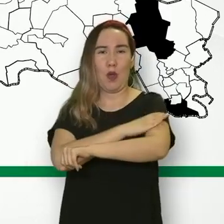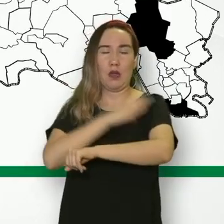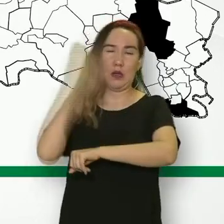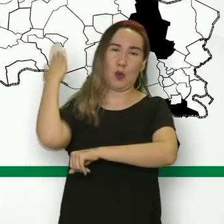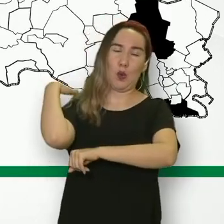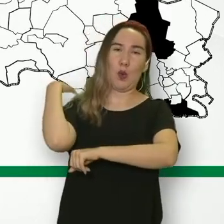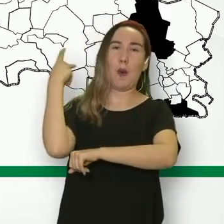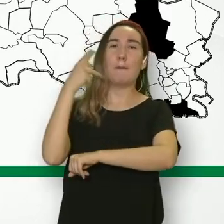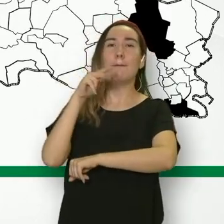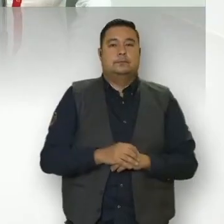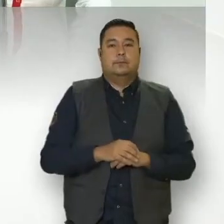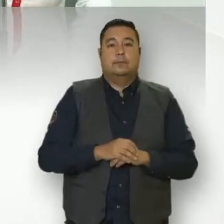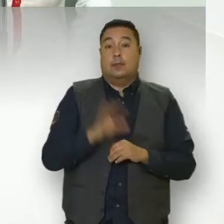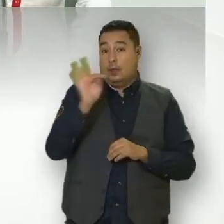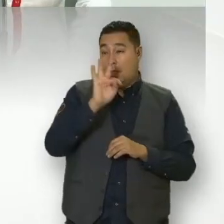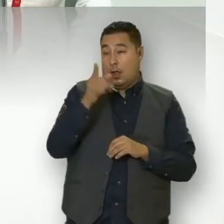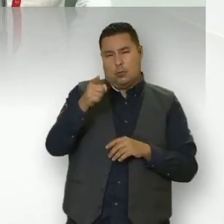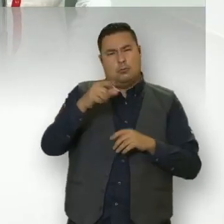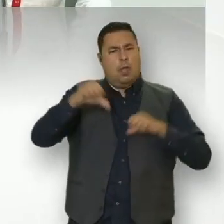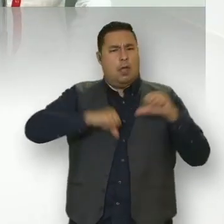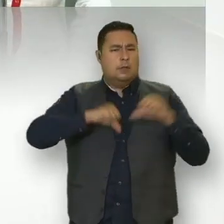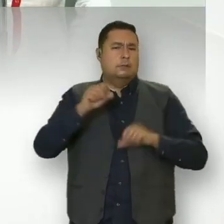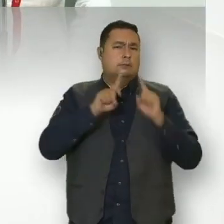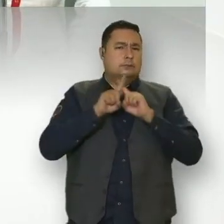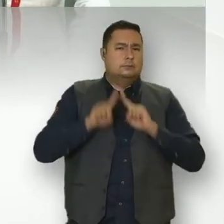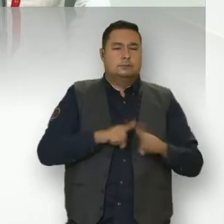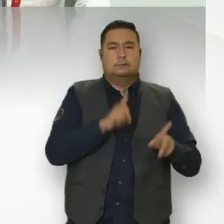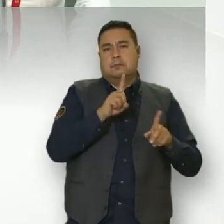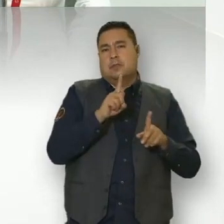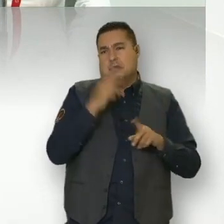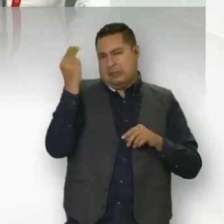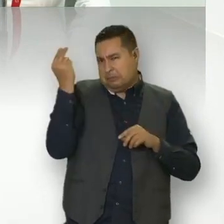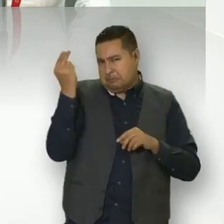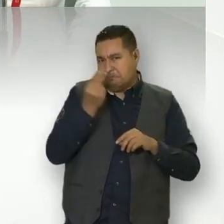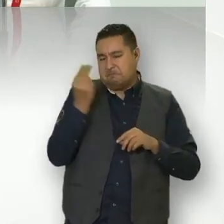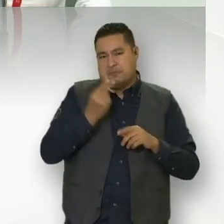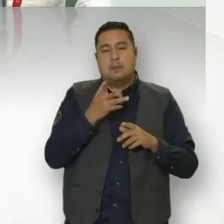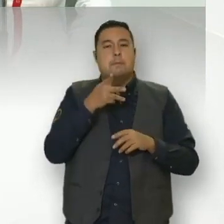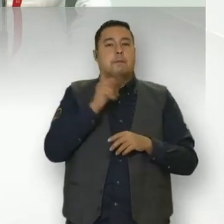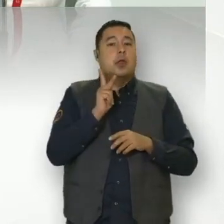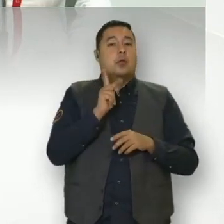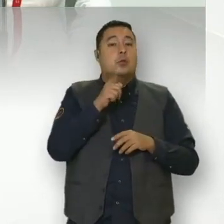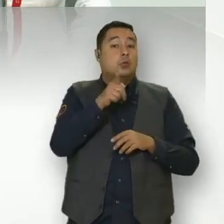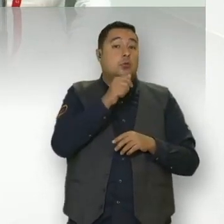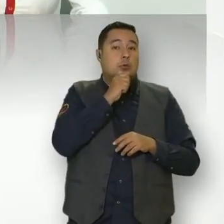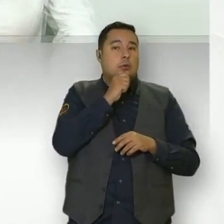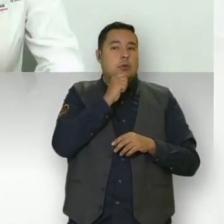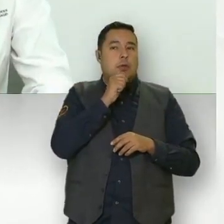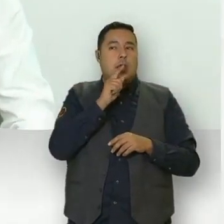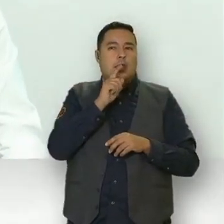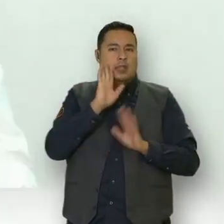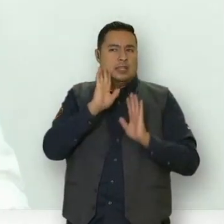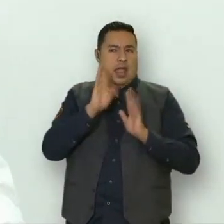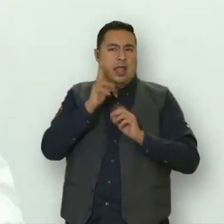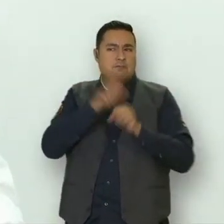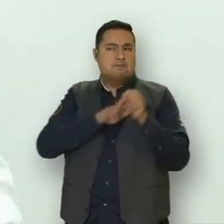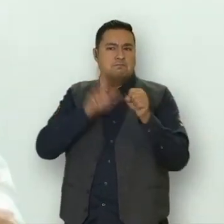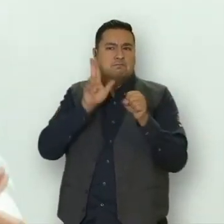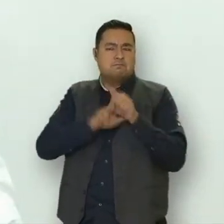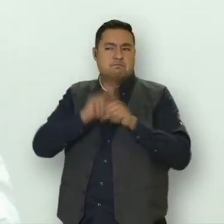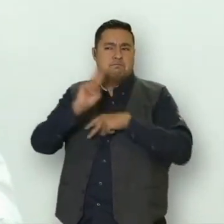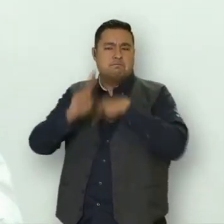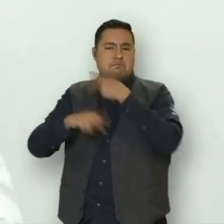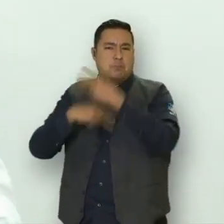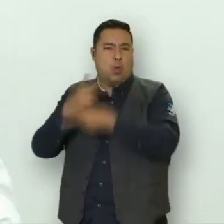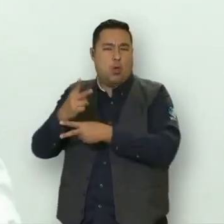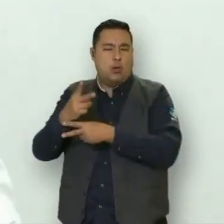pulmonar obstructiva crónica. Ante estas nuevas cifras, la Secretaría de Salud Mónica Liliana Rangel Martínez hizo un llamado a